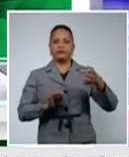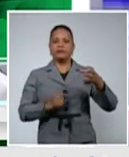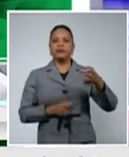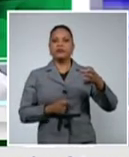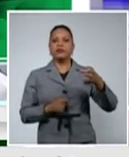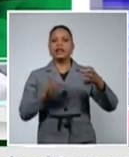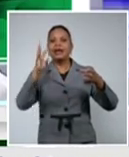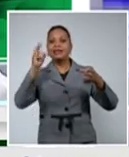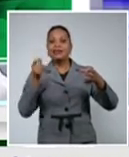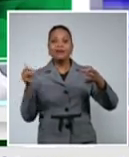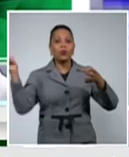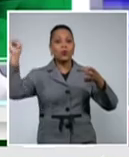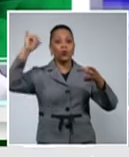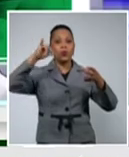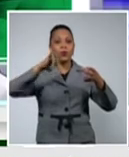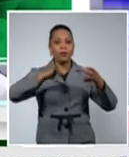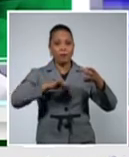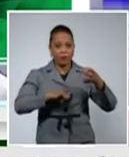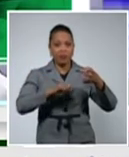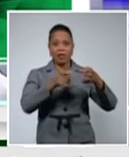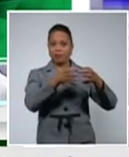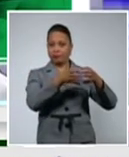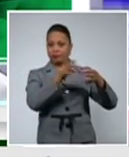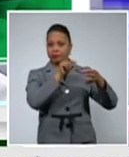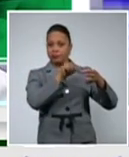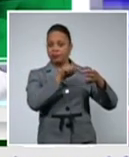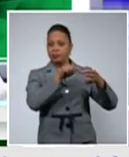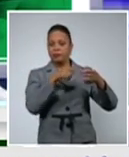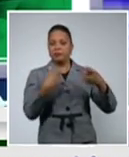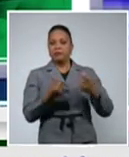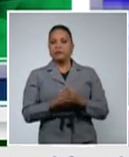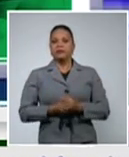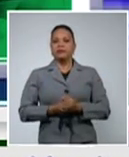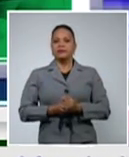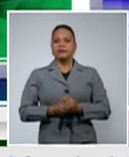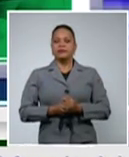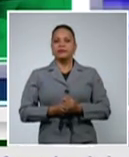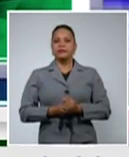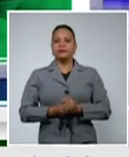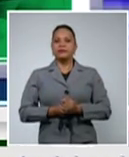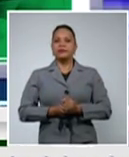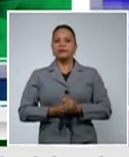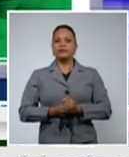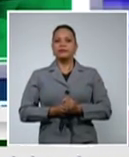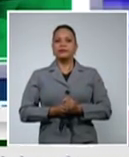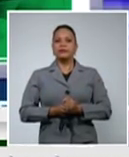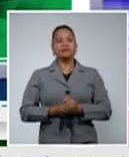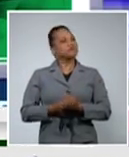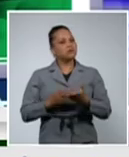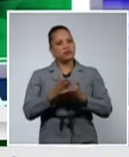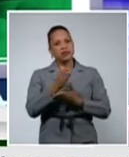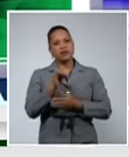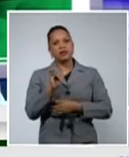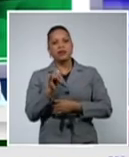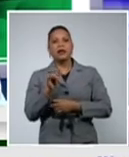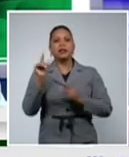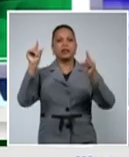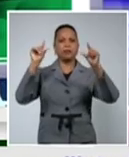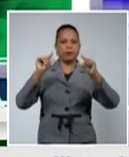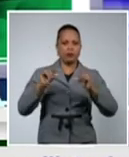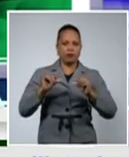de personas que se diagnostican al arribo a nuestro país del exterior sigue disminuyendo.